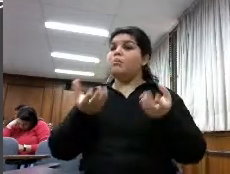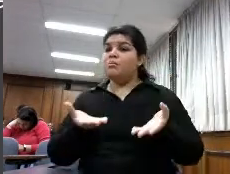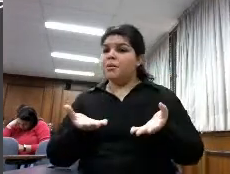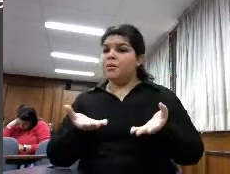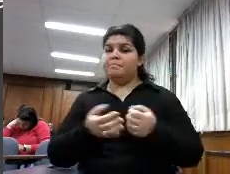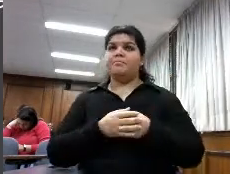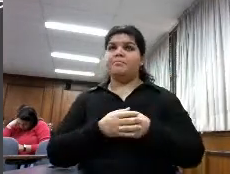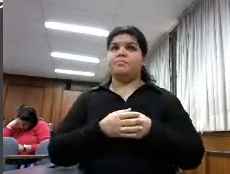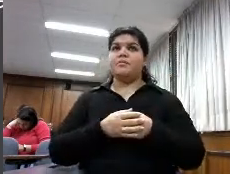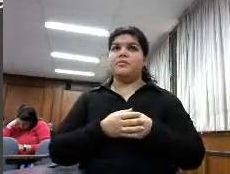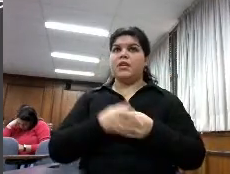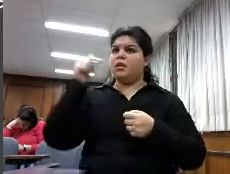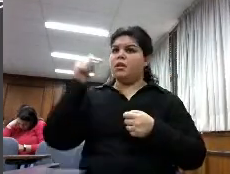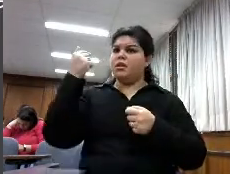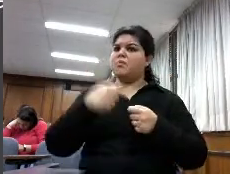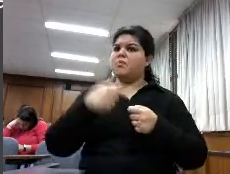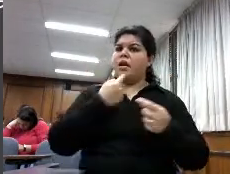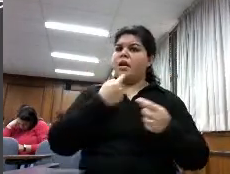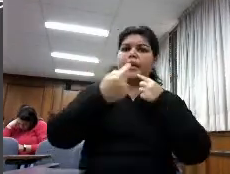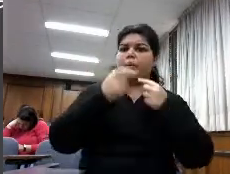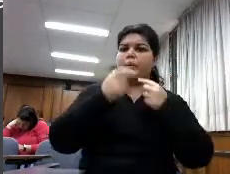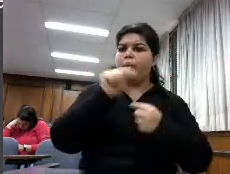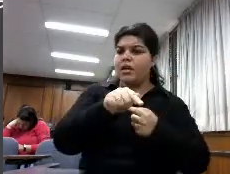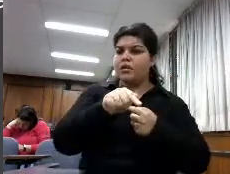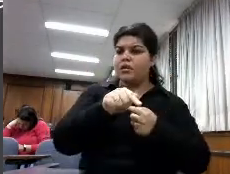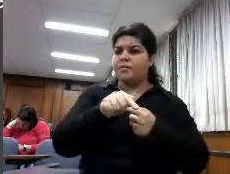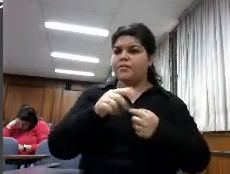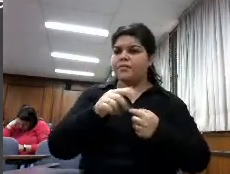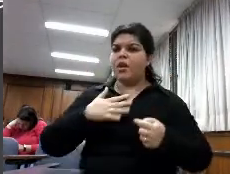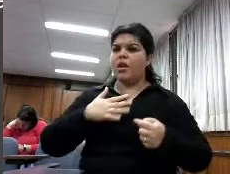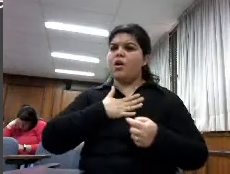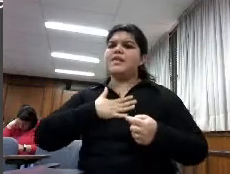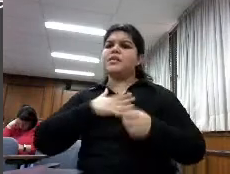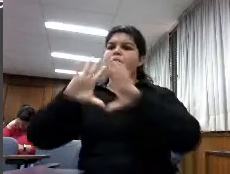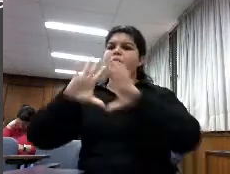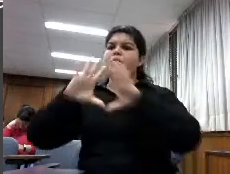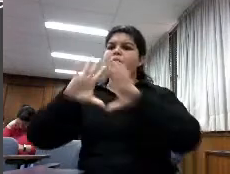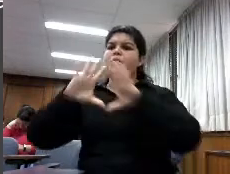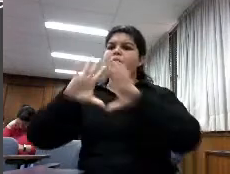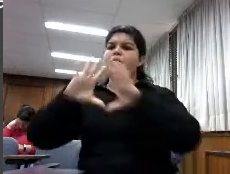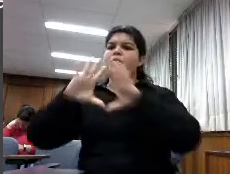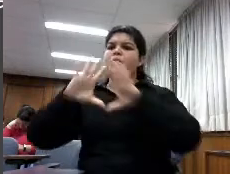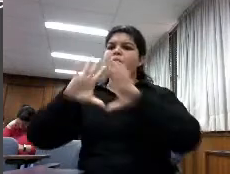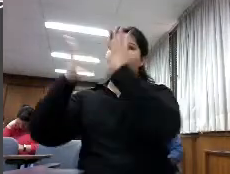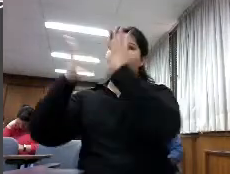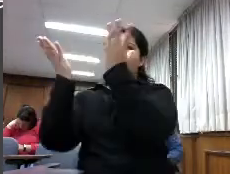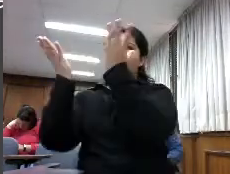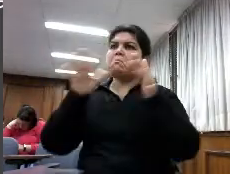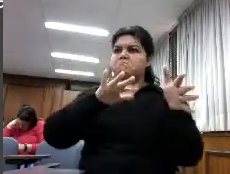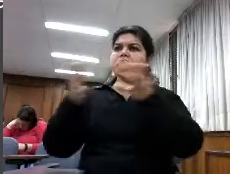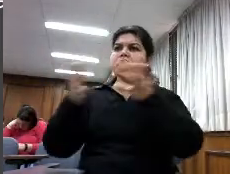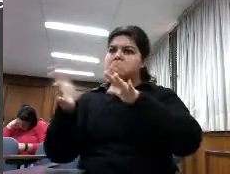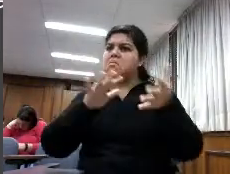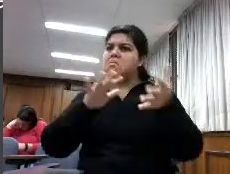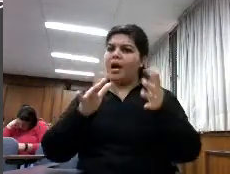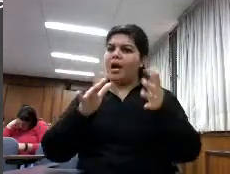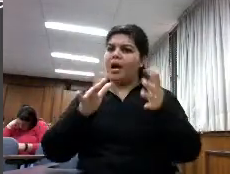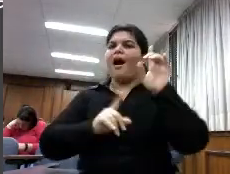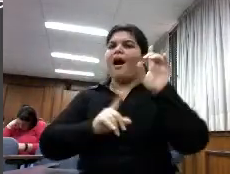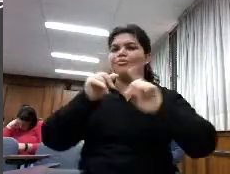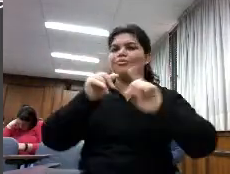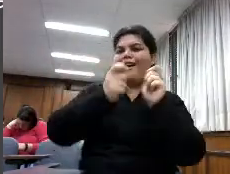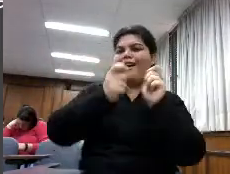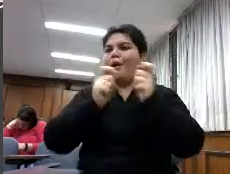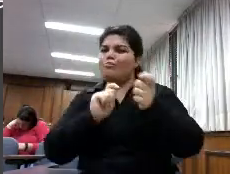resaltado de esta encuesta a cuál es la percepción global en el mundo hay matices es verdad pero